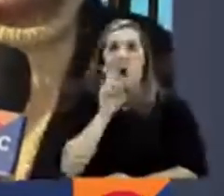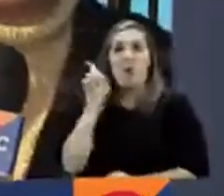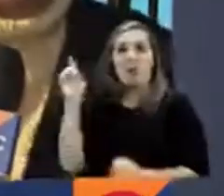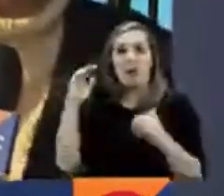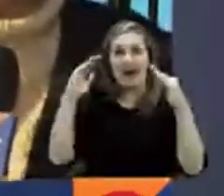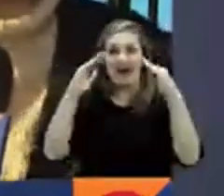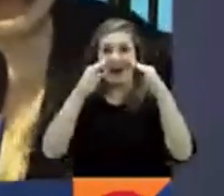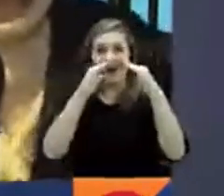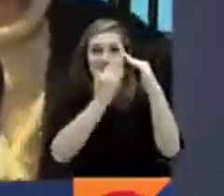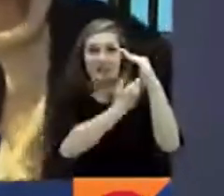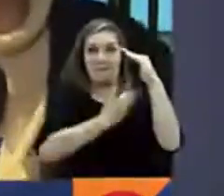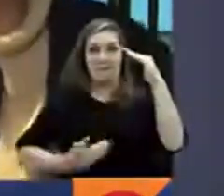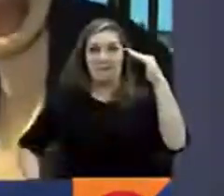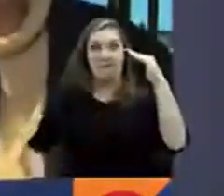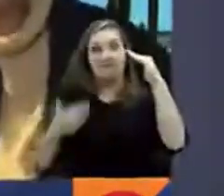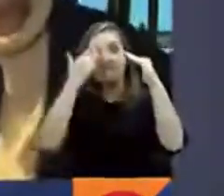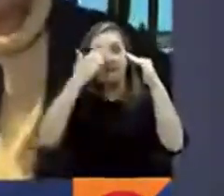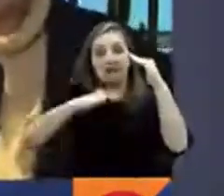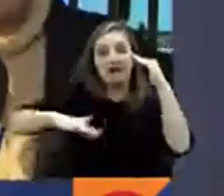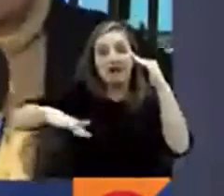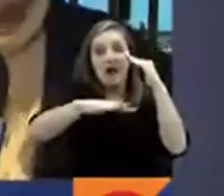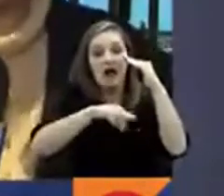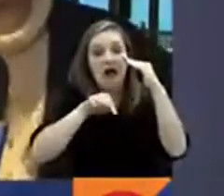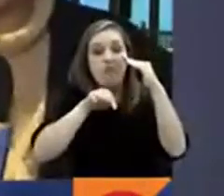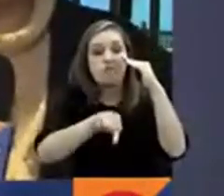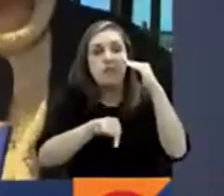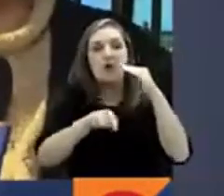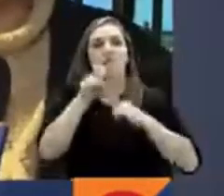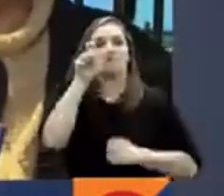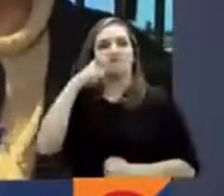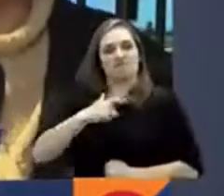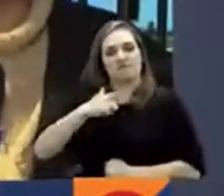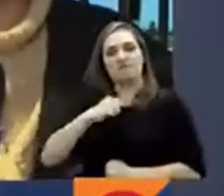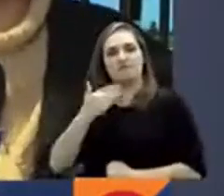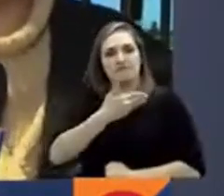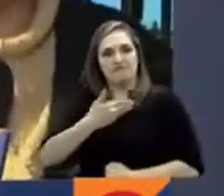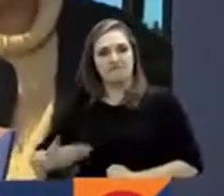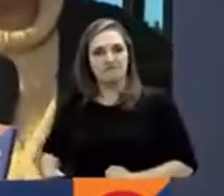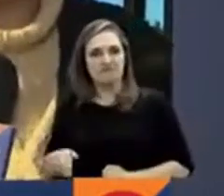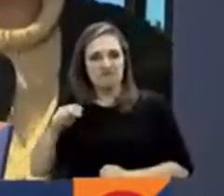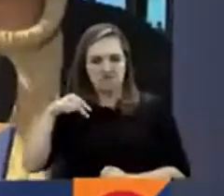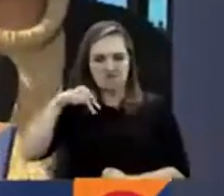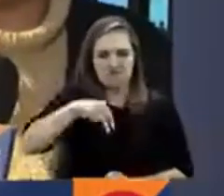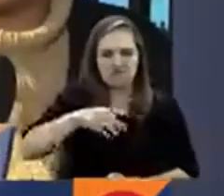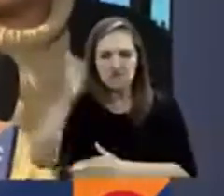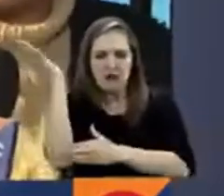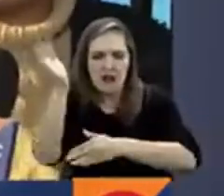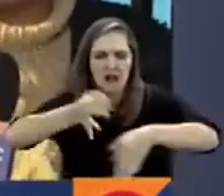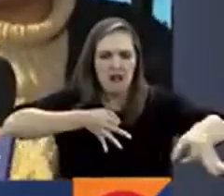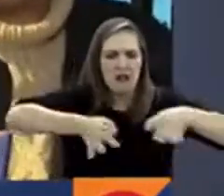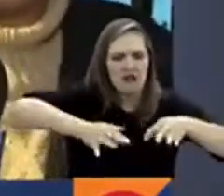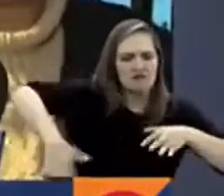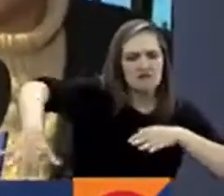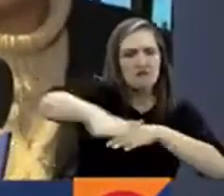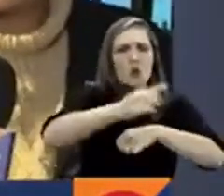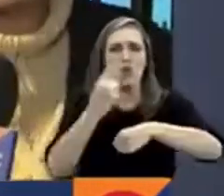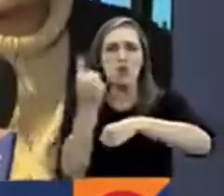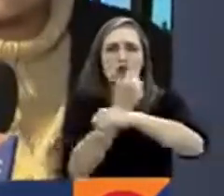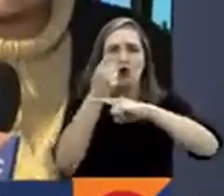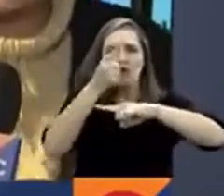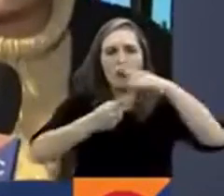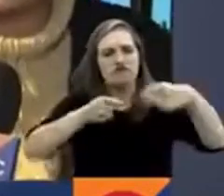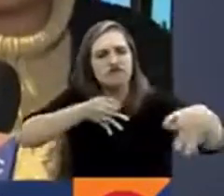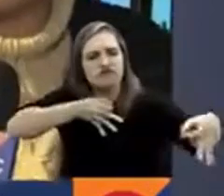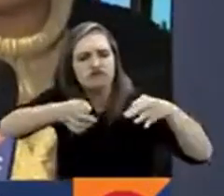plaza de armas, se dirigió a más de mil personas que asistieron a este llamado del primer mandatario para escuchar, para ver cómo,